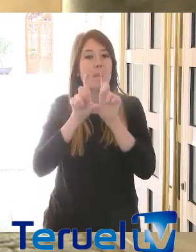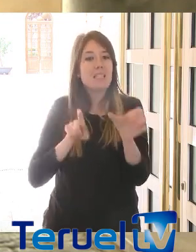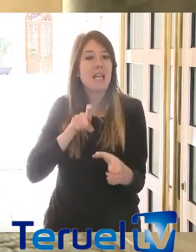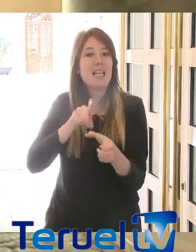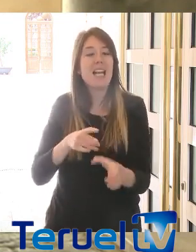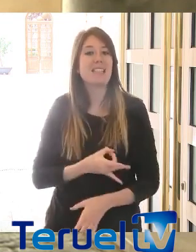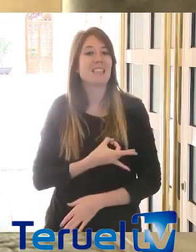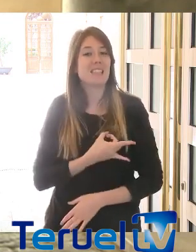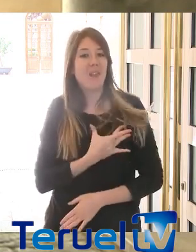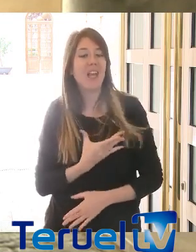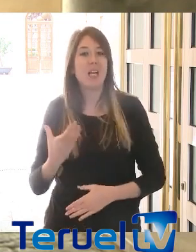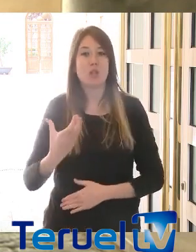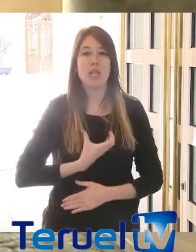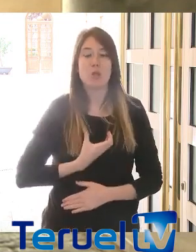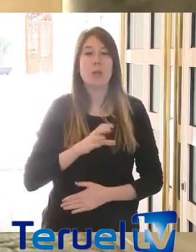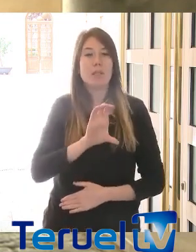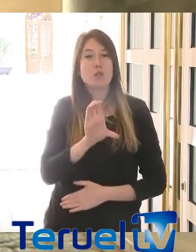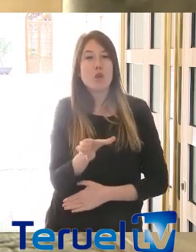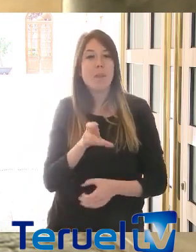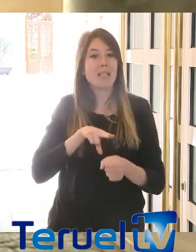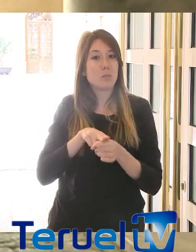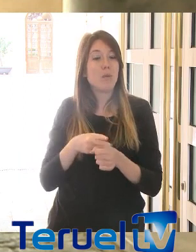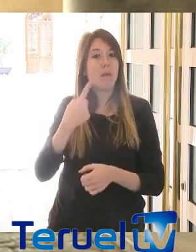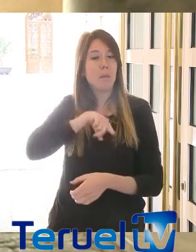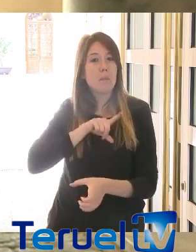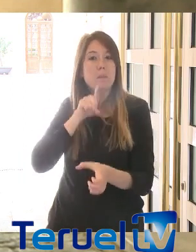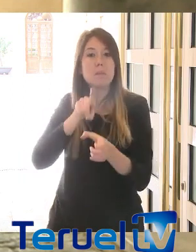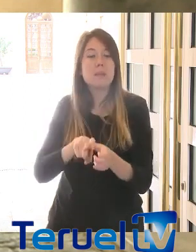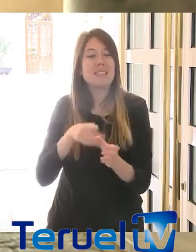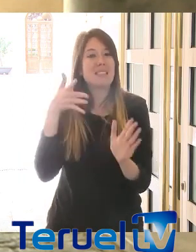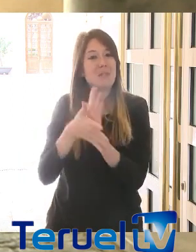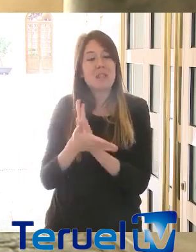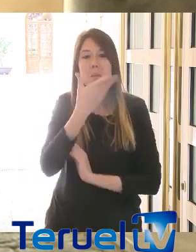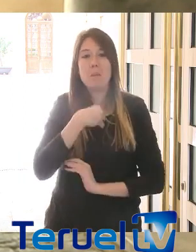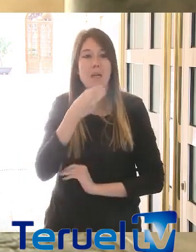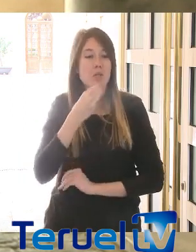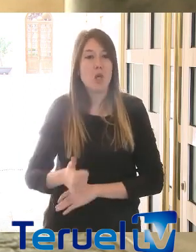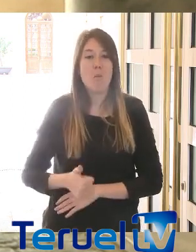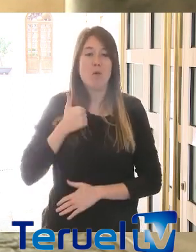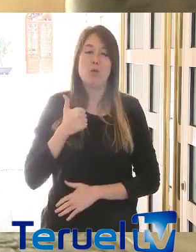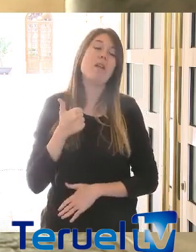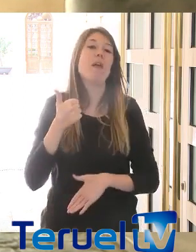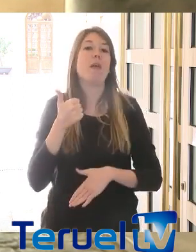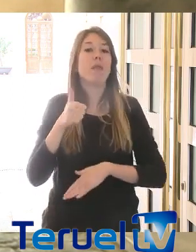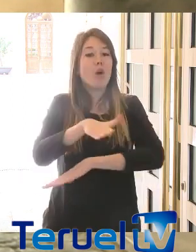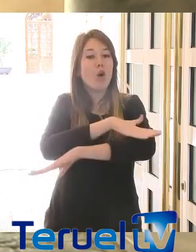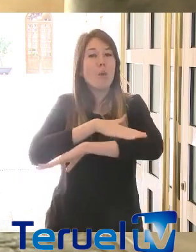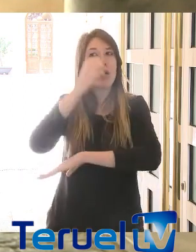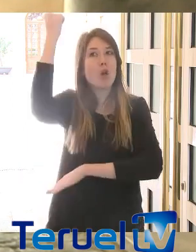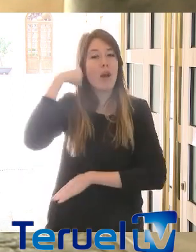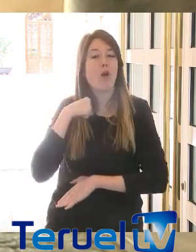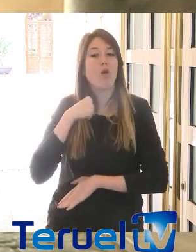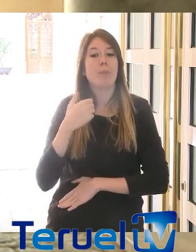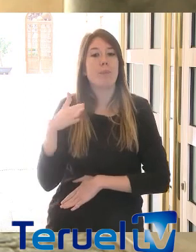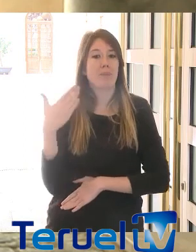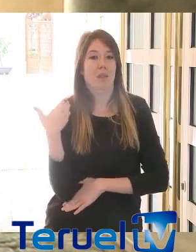sindicatos y los ayuntamientos, Comarcas y Provincias, como es nuestro caso, creo que es una magnífica ocasión, es una magnífica oportunidad que este Gobierno ha decidido.